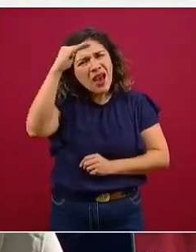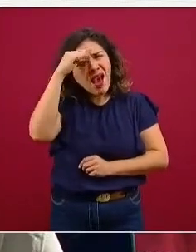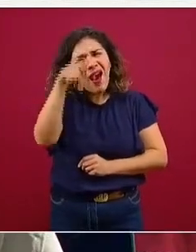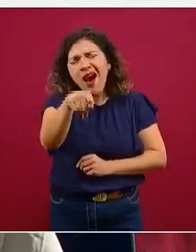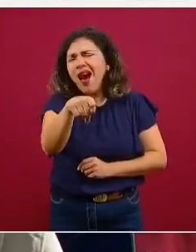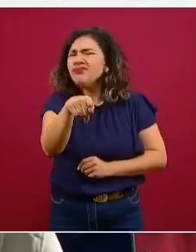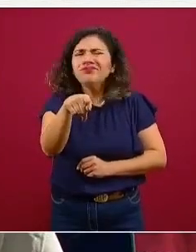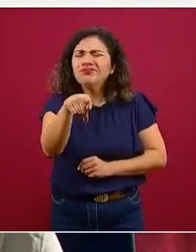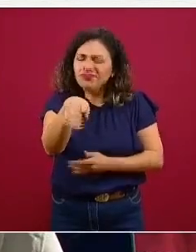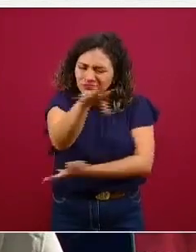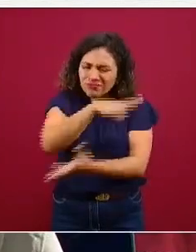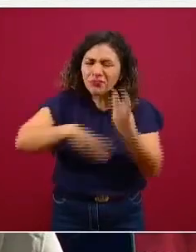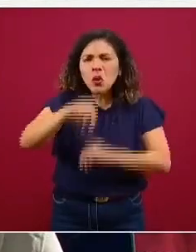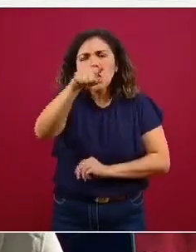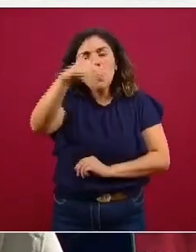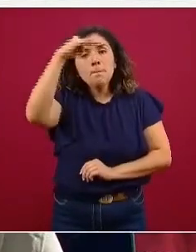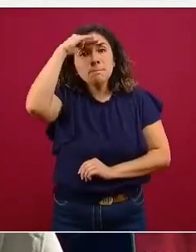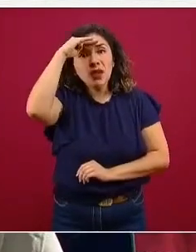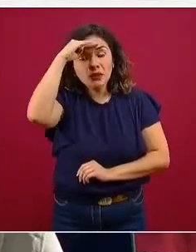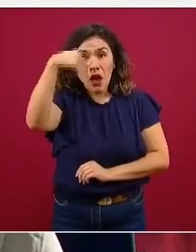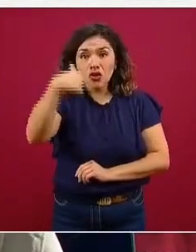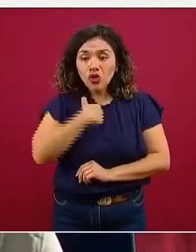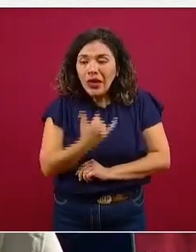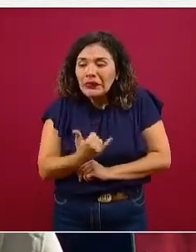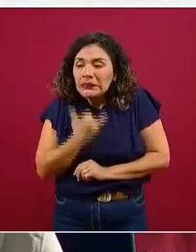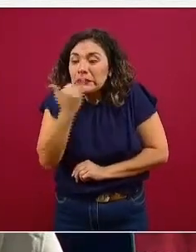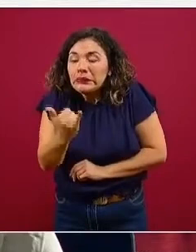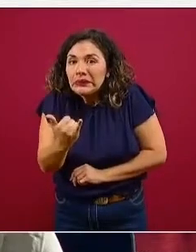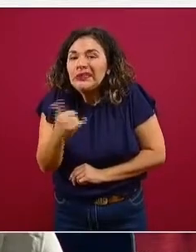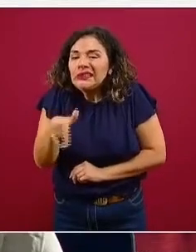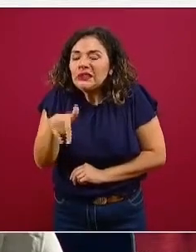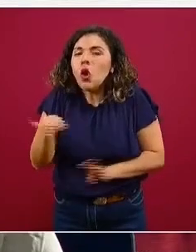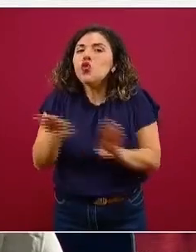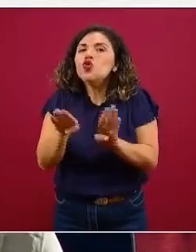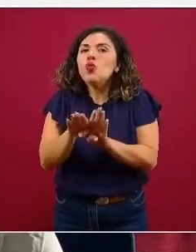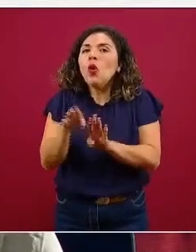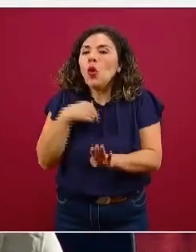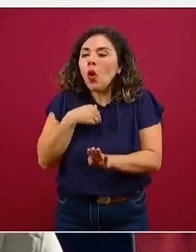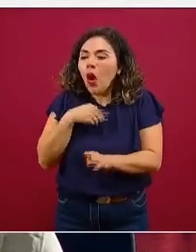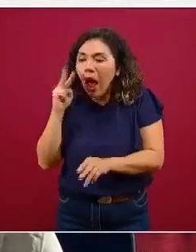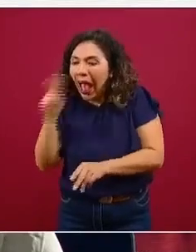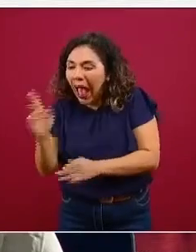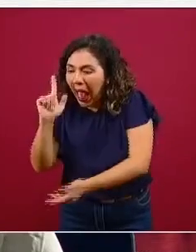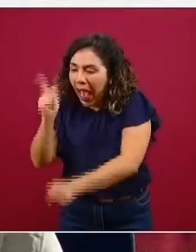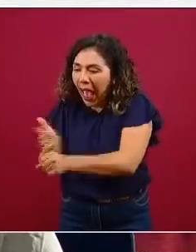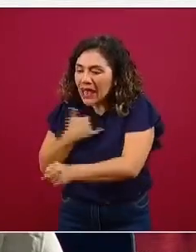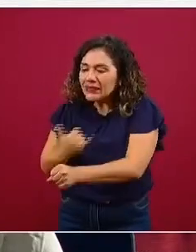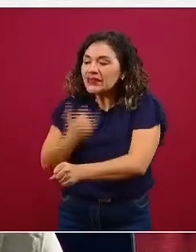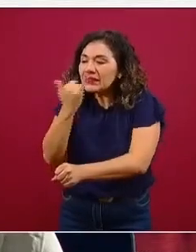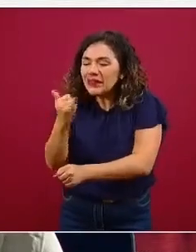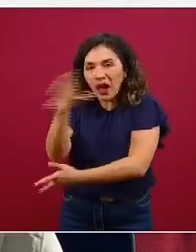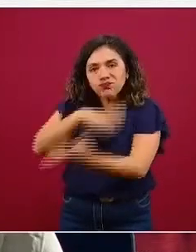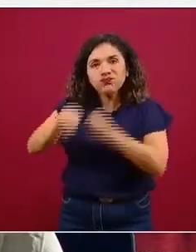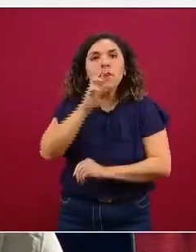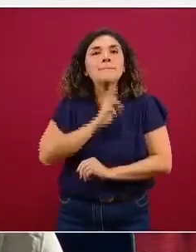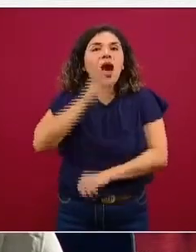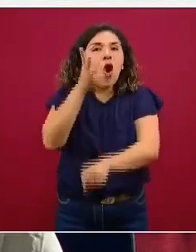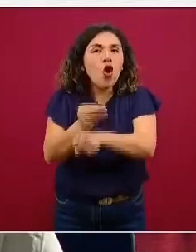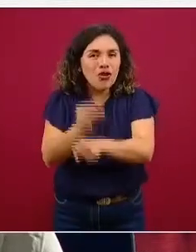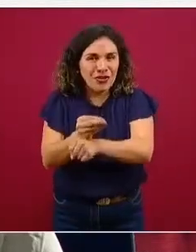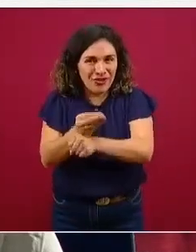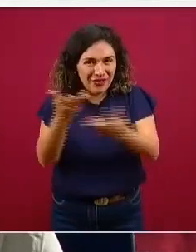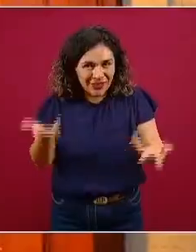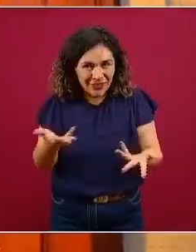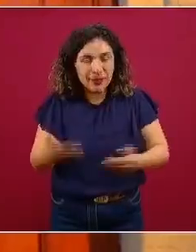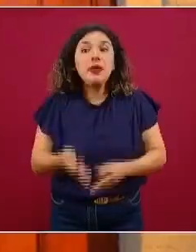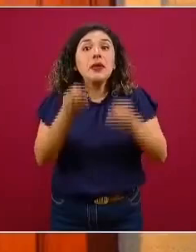enfrentando, es mejor pensar que nuestros errores nos van a ayudar a superarlo y a ser mejor. Es importante también dejar